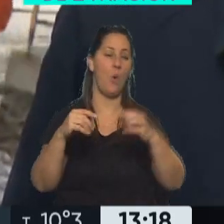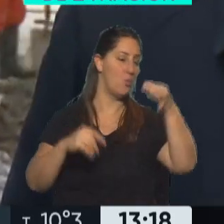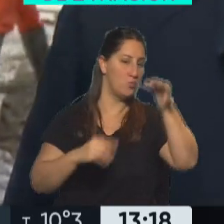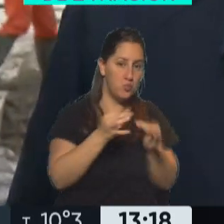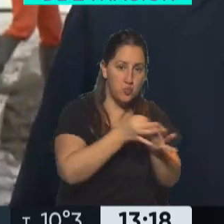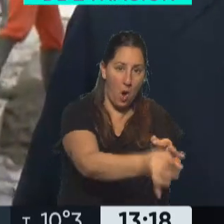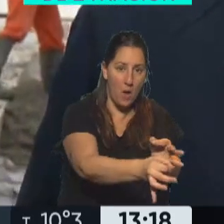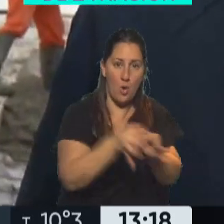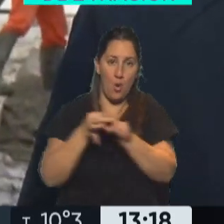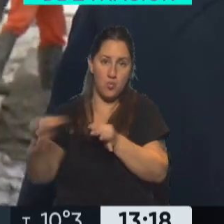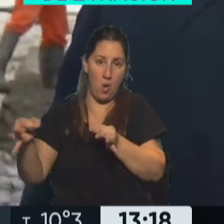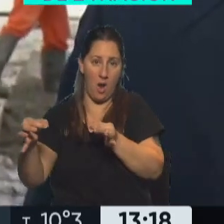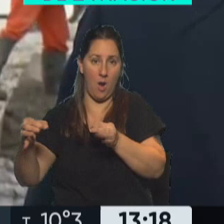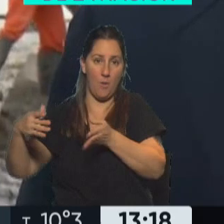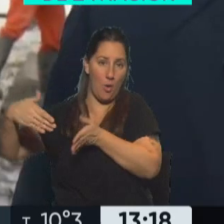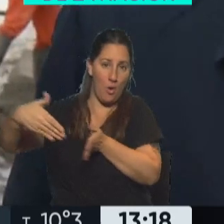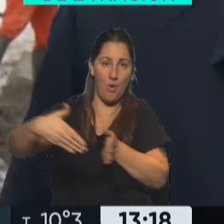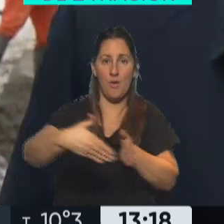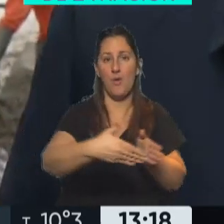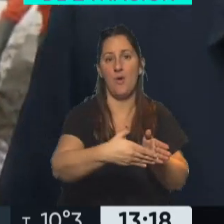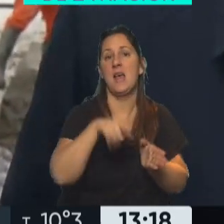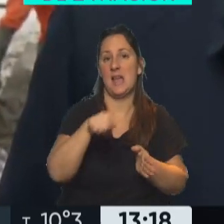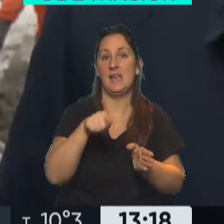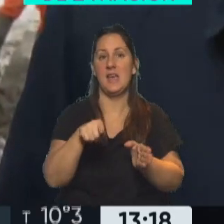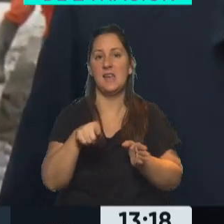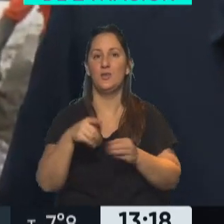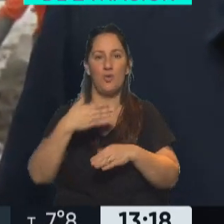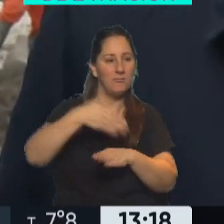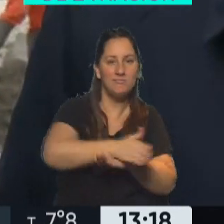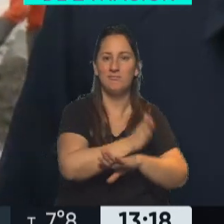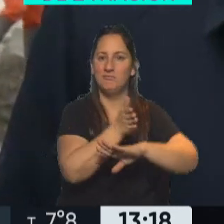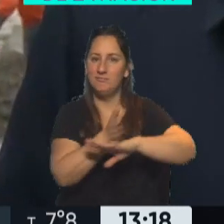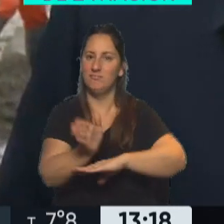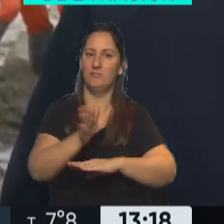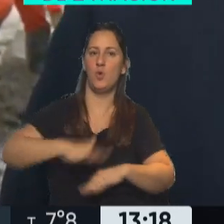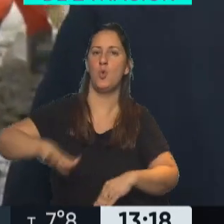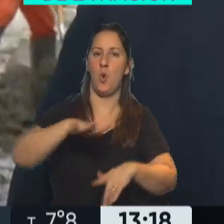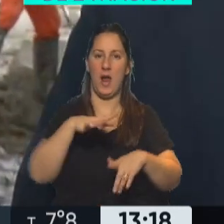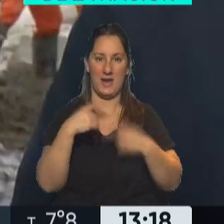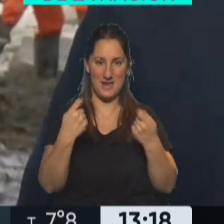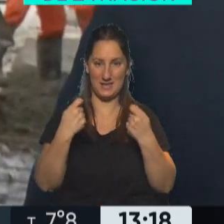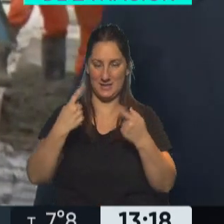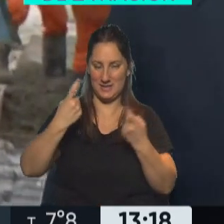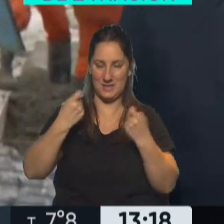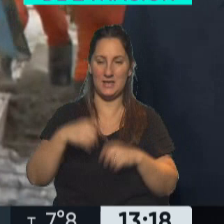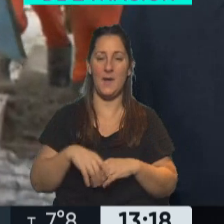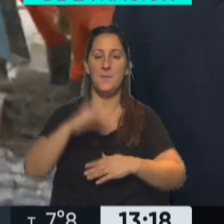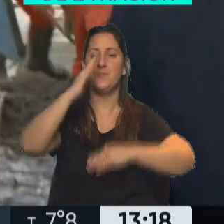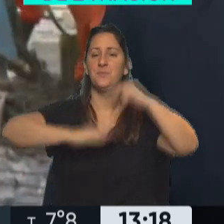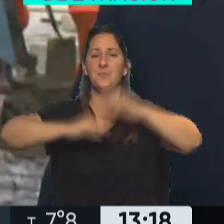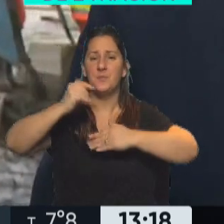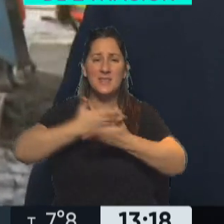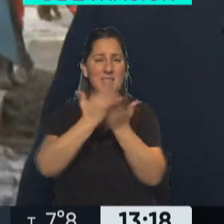que facilitan que la producción llegue a los puertos de salida o a los lugares donde se consume. La obra pública es central.